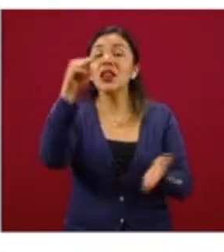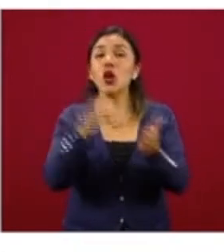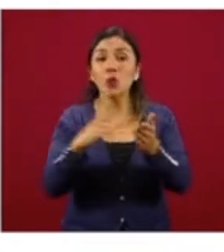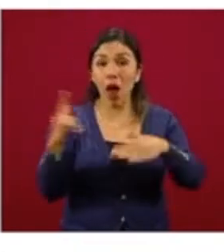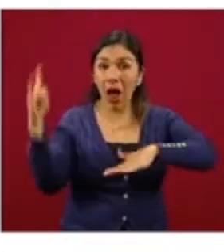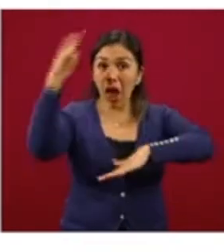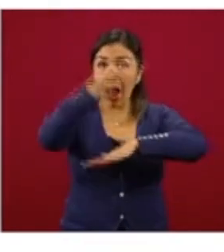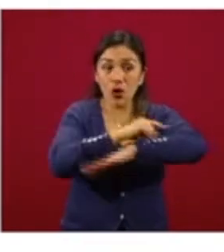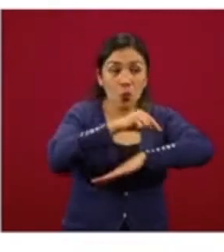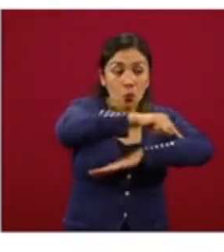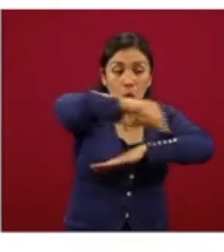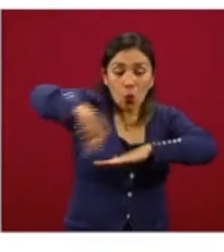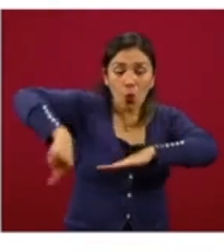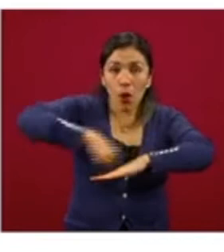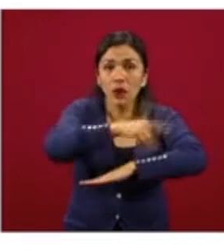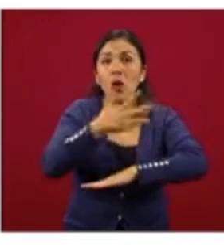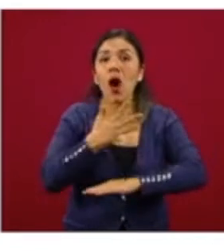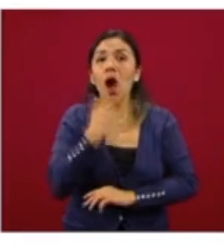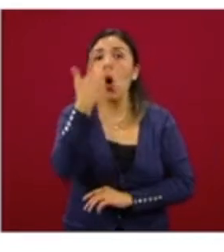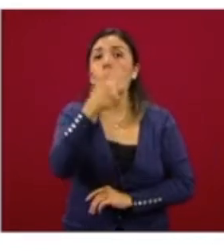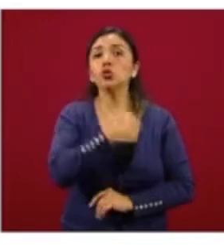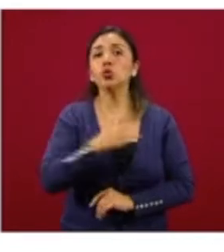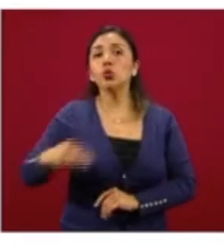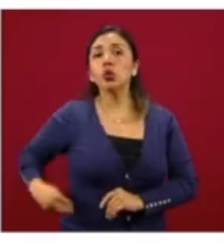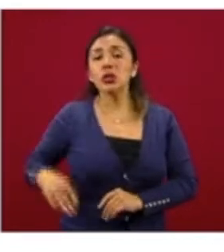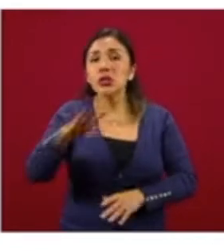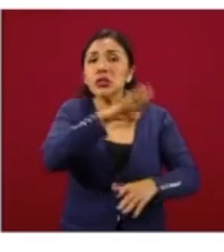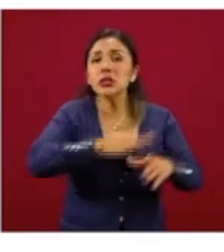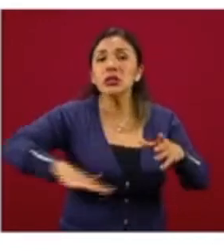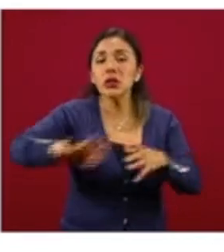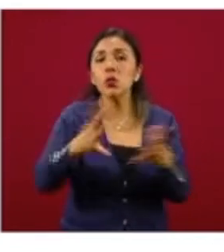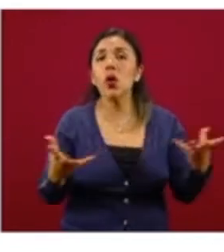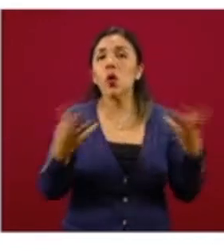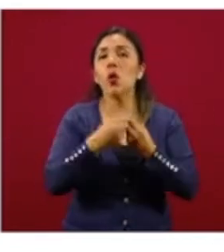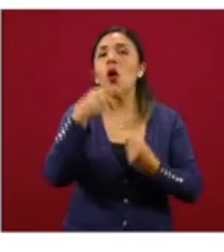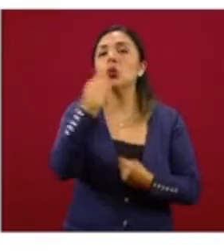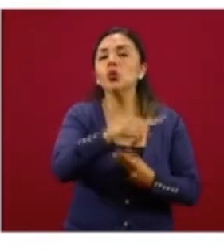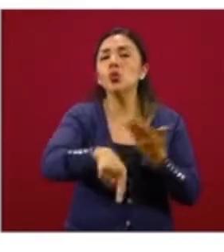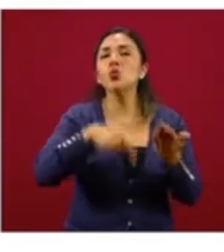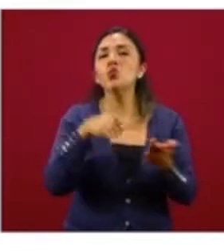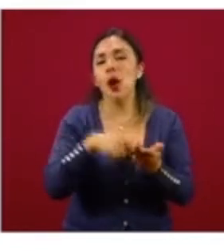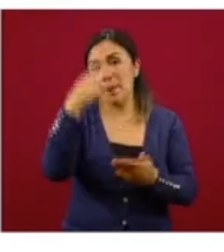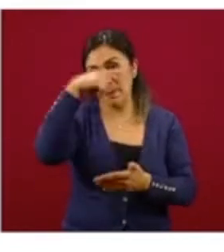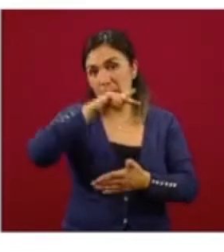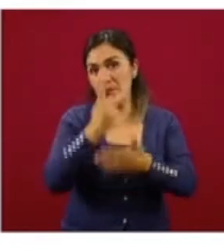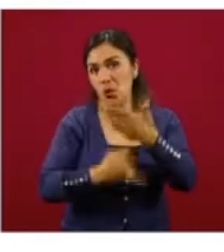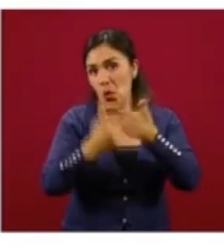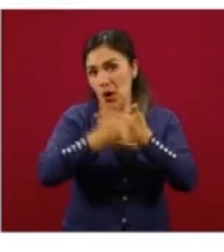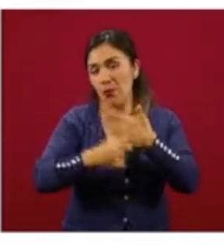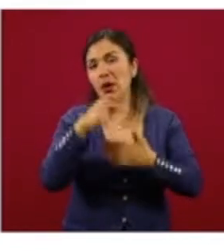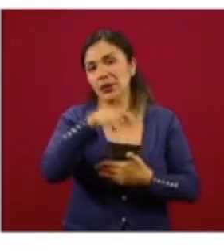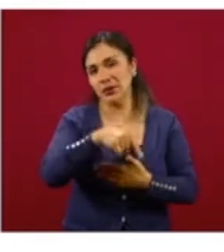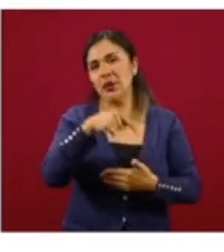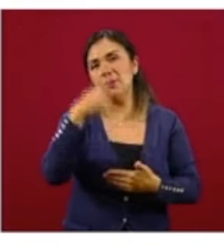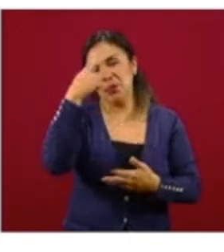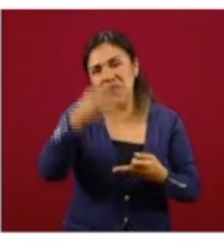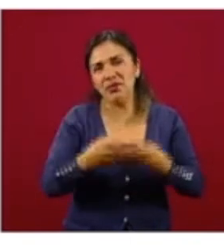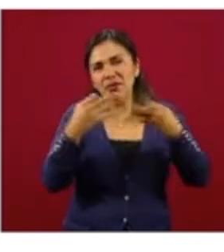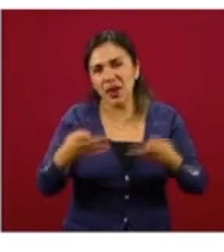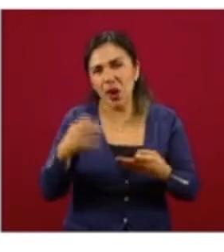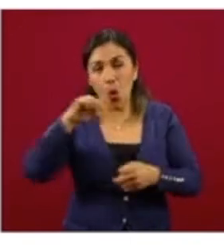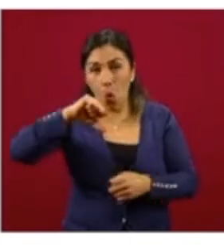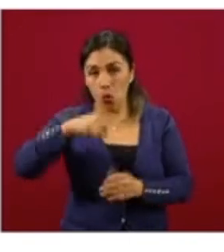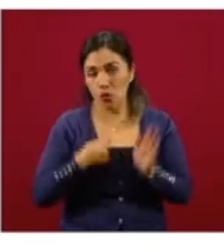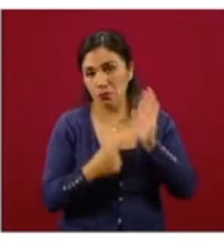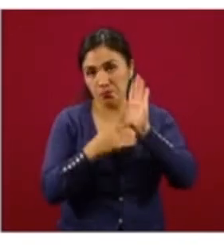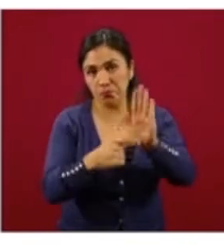aeropuerto están estos ocho municipios que conforman el área de este programa territorial operativo que el día